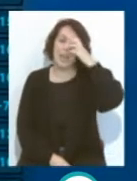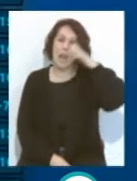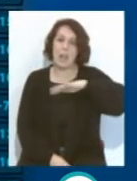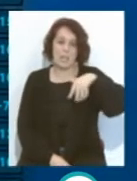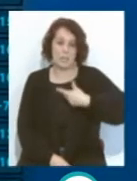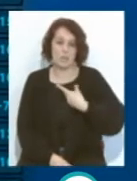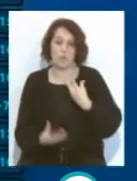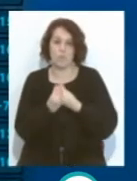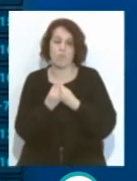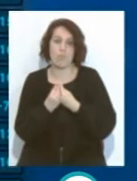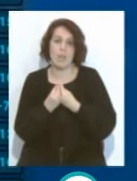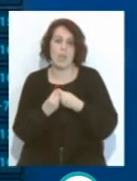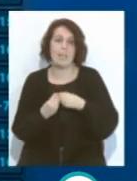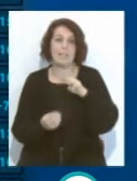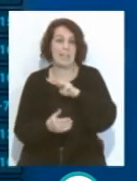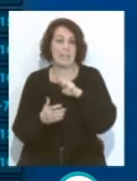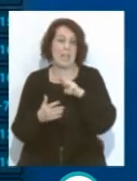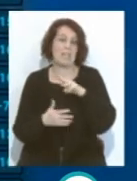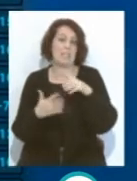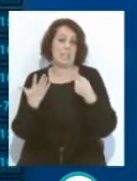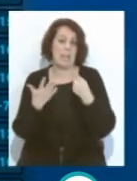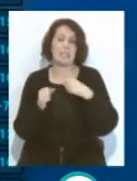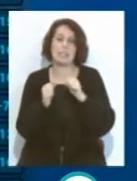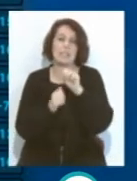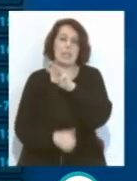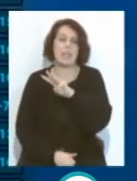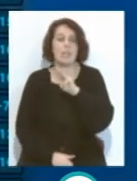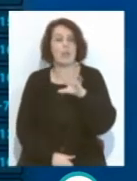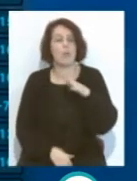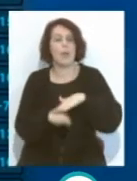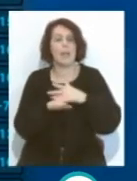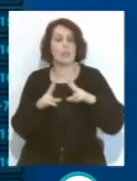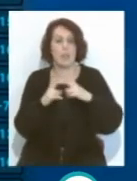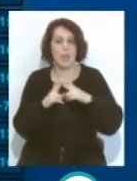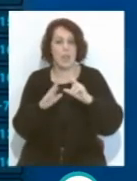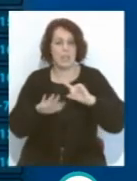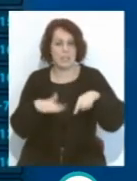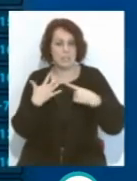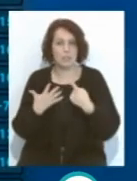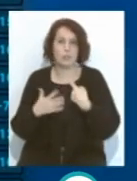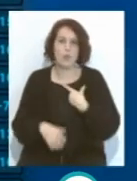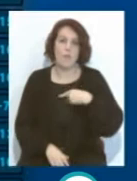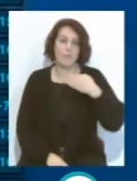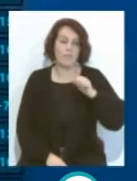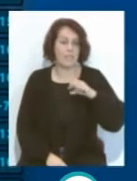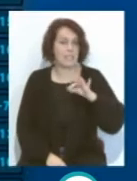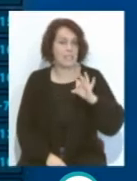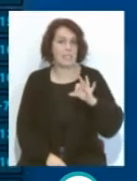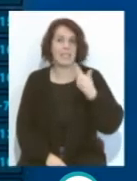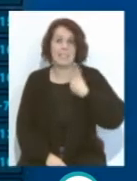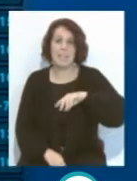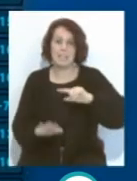en este caso, 36. 35 puntos para el Real Sociedad sexto. El Real Betis ya está